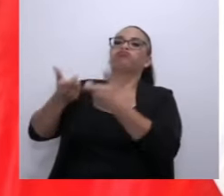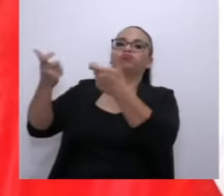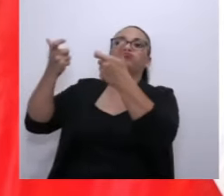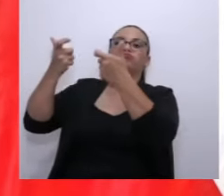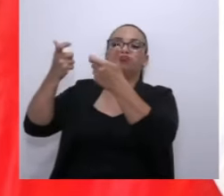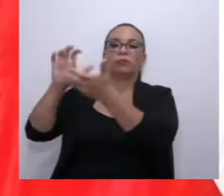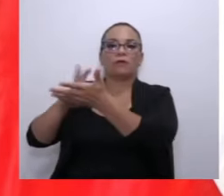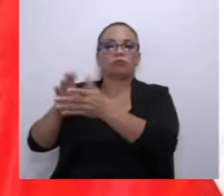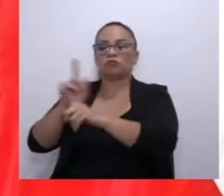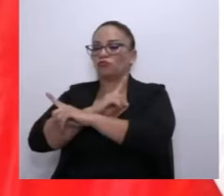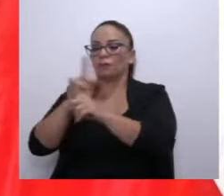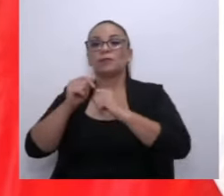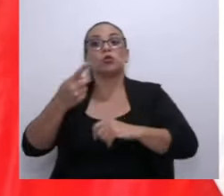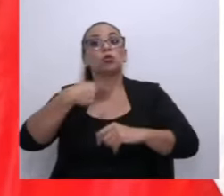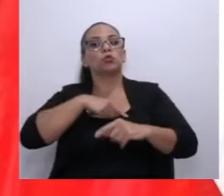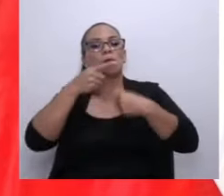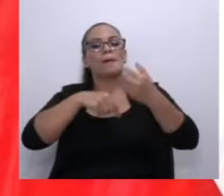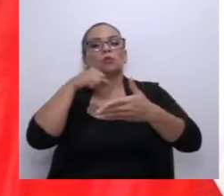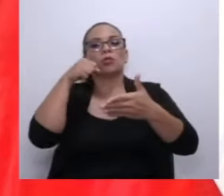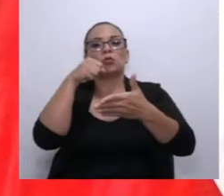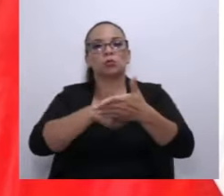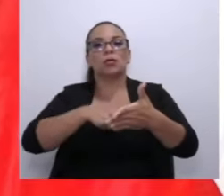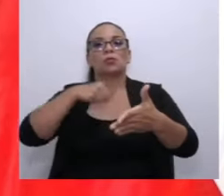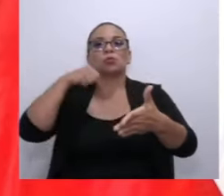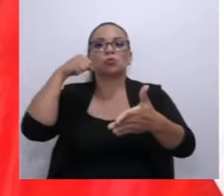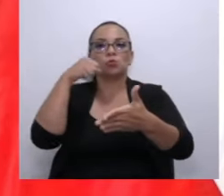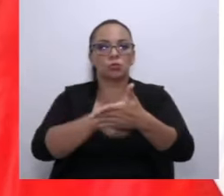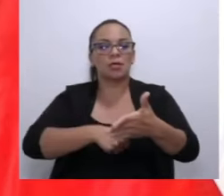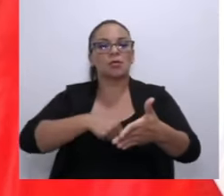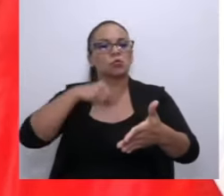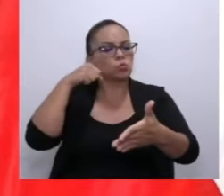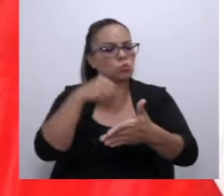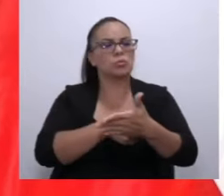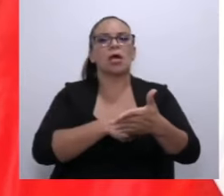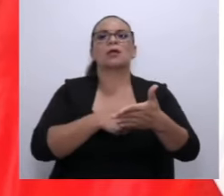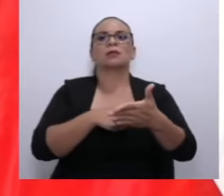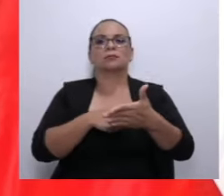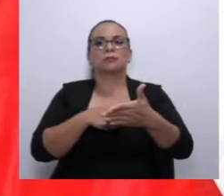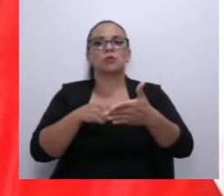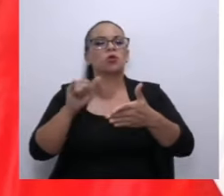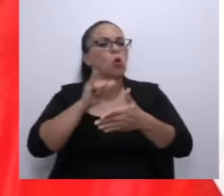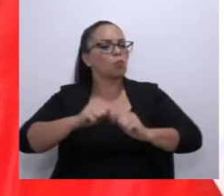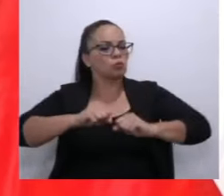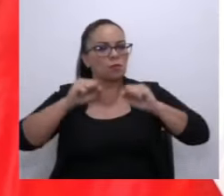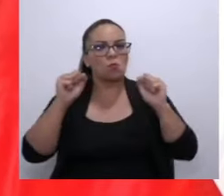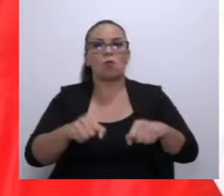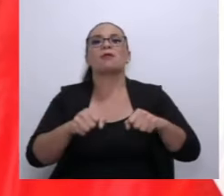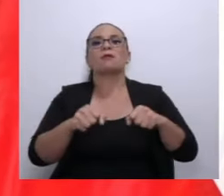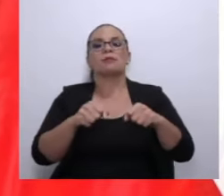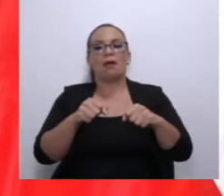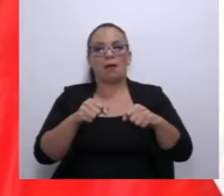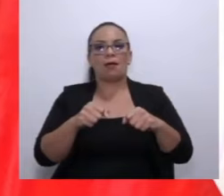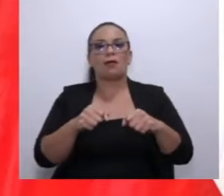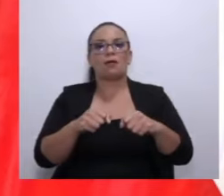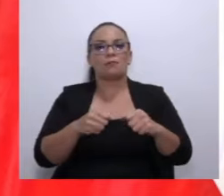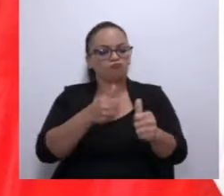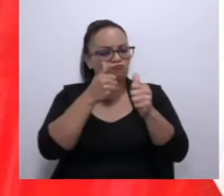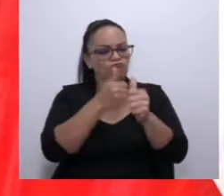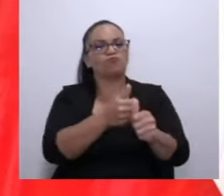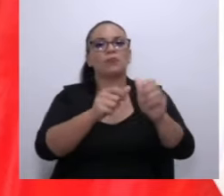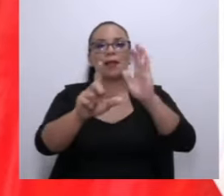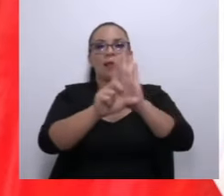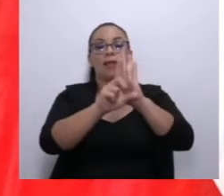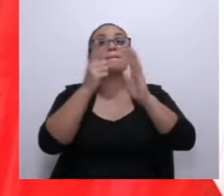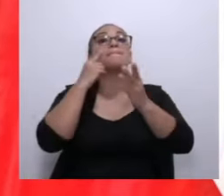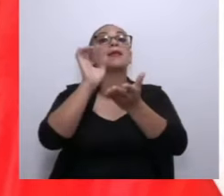vamos a luchar como haya lugar dentro del marco de la ley para